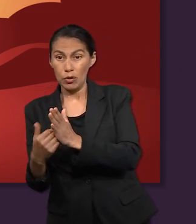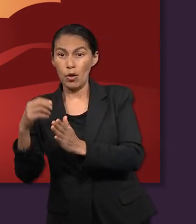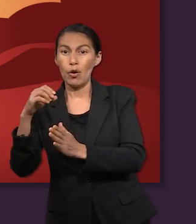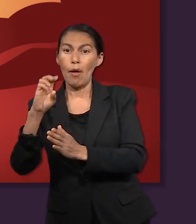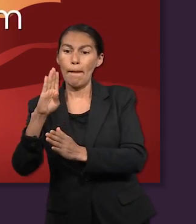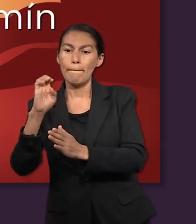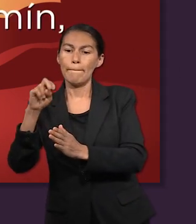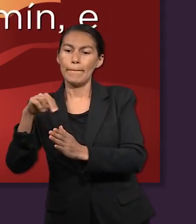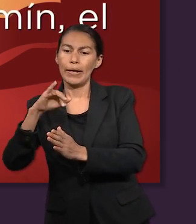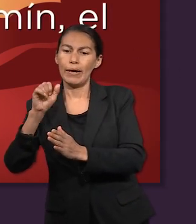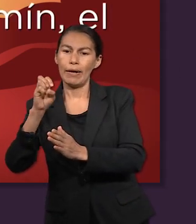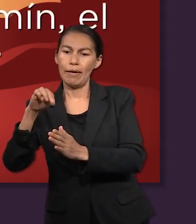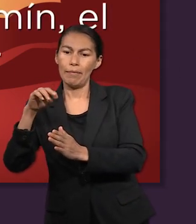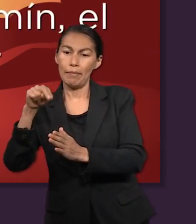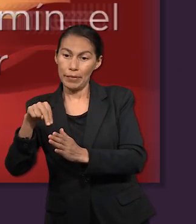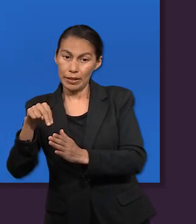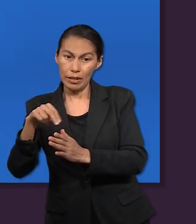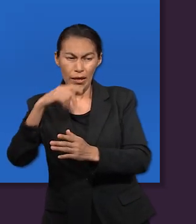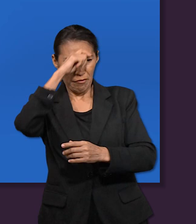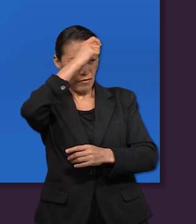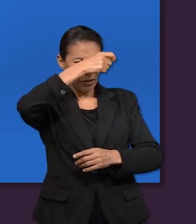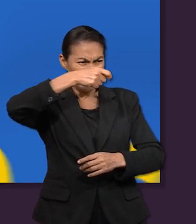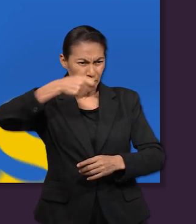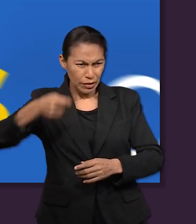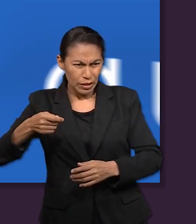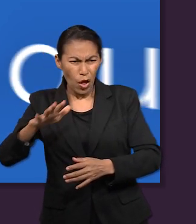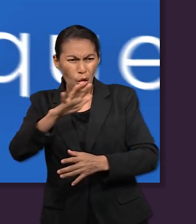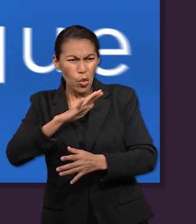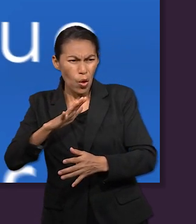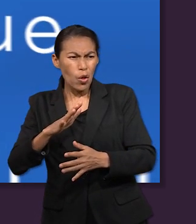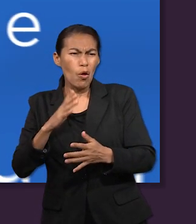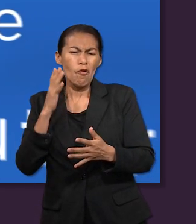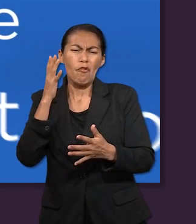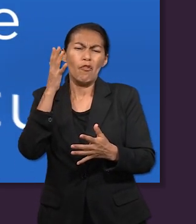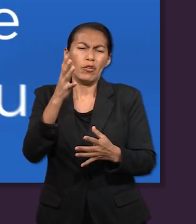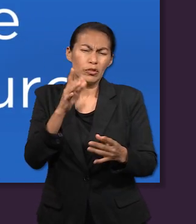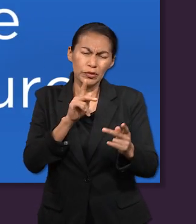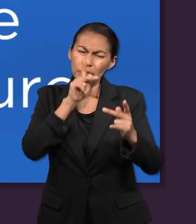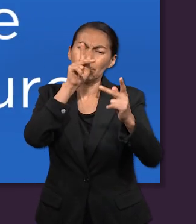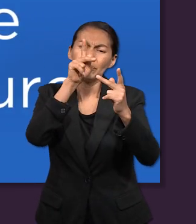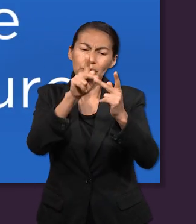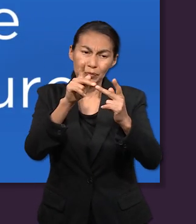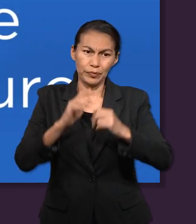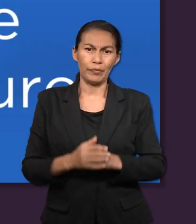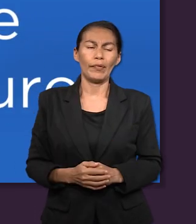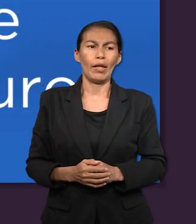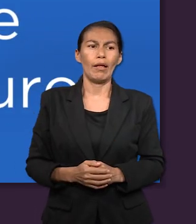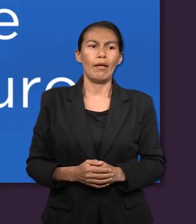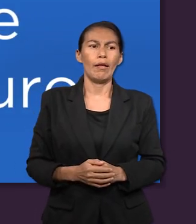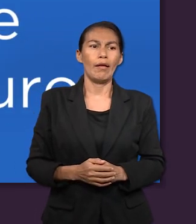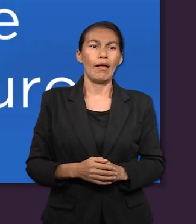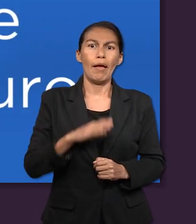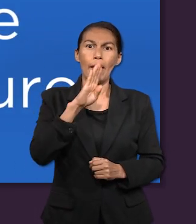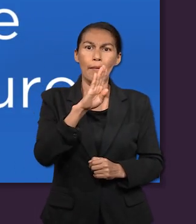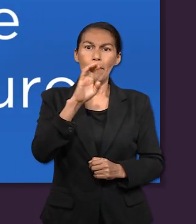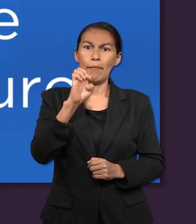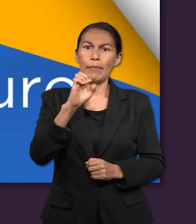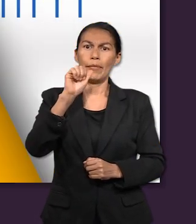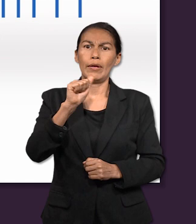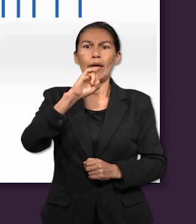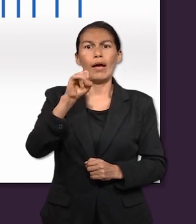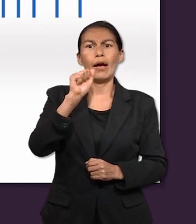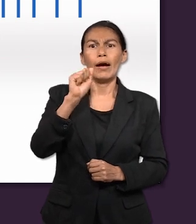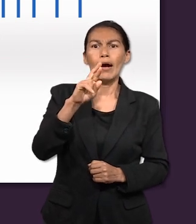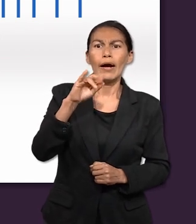mayor, hasta Benjamín, el menor. Por cierto, estas bendiciones son profecías que predicen el futuro. Las palabras